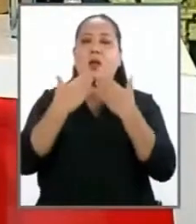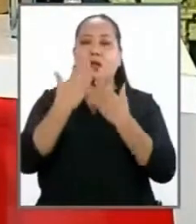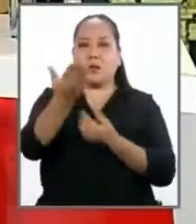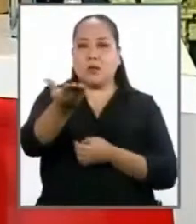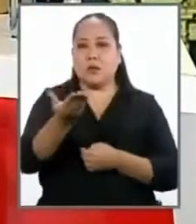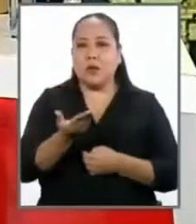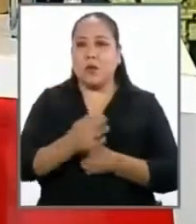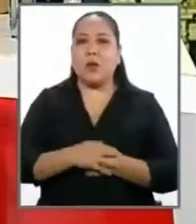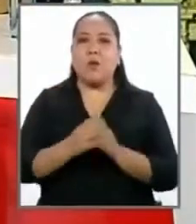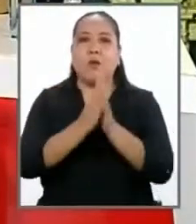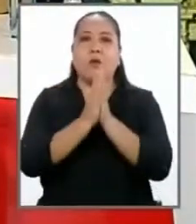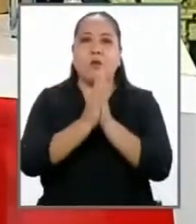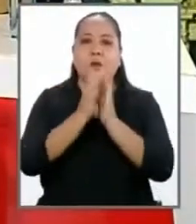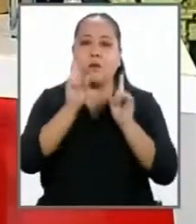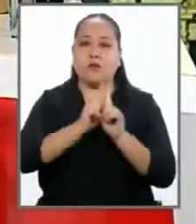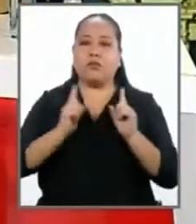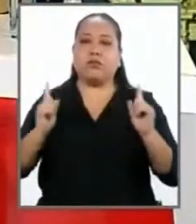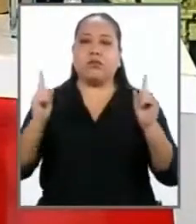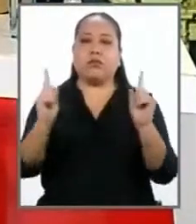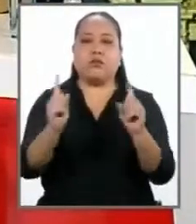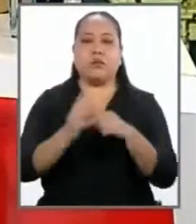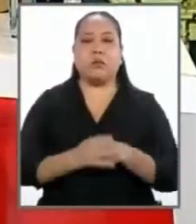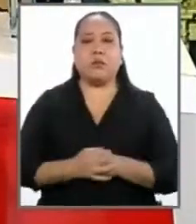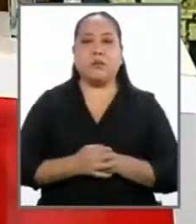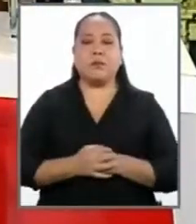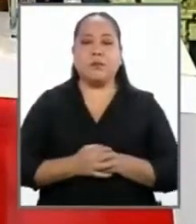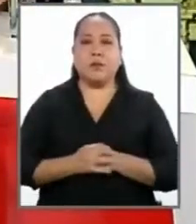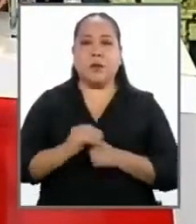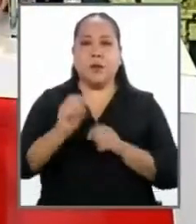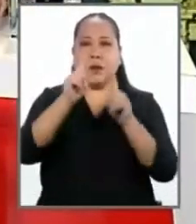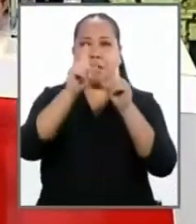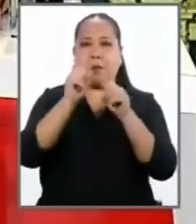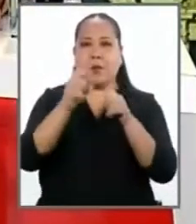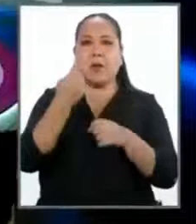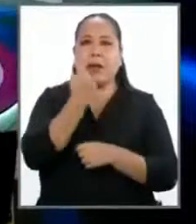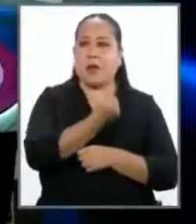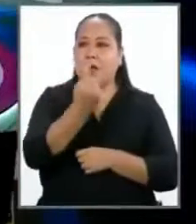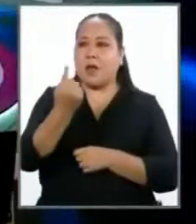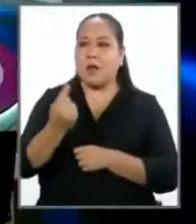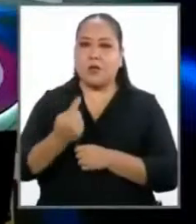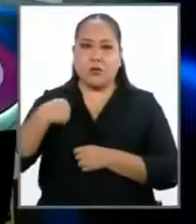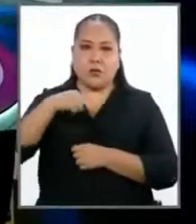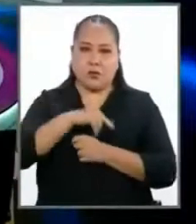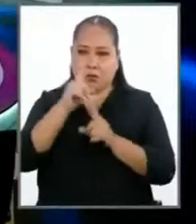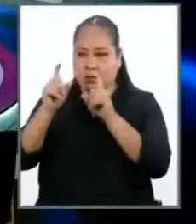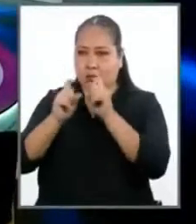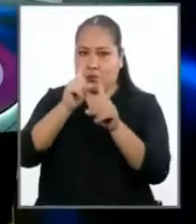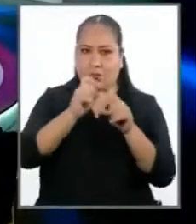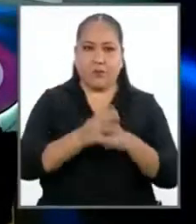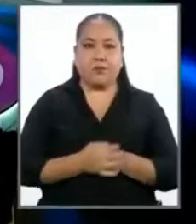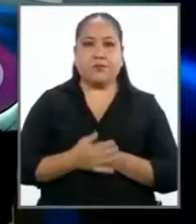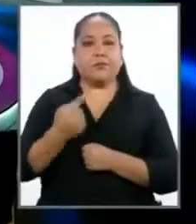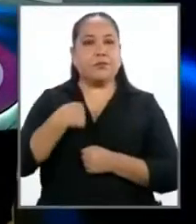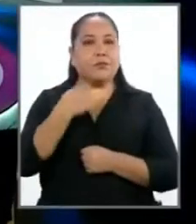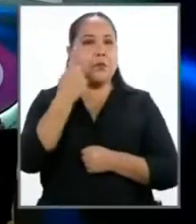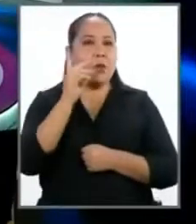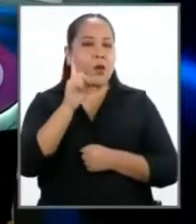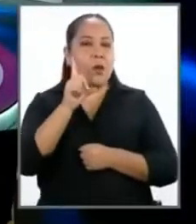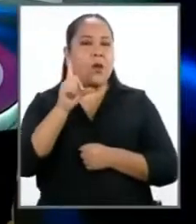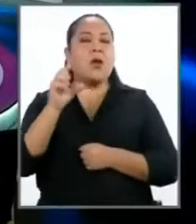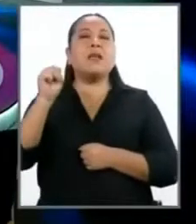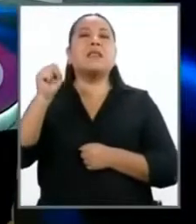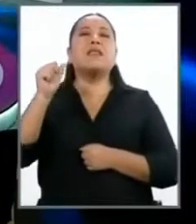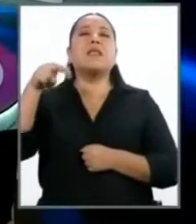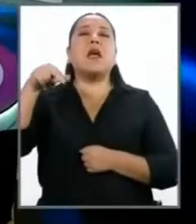Los invitamos, por favor, a la pregunta que vamos a hacer cada uno de nosotros. Adelante, Pedro. Sí, para el candidato Rafael